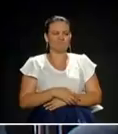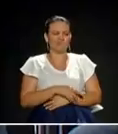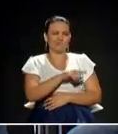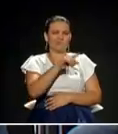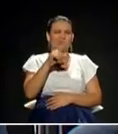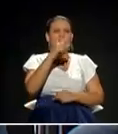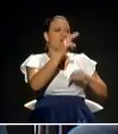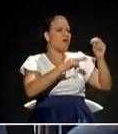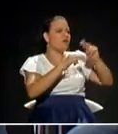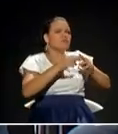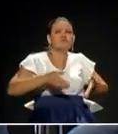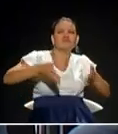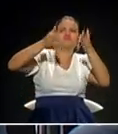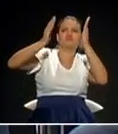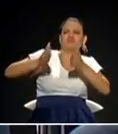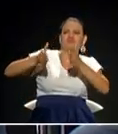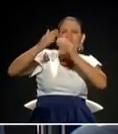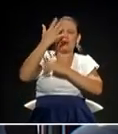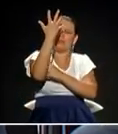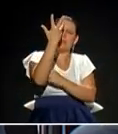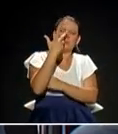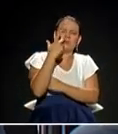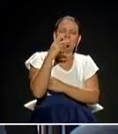construcción de vivienda de esta administración?